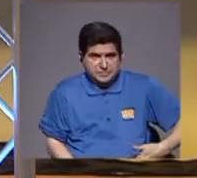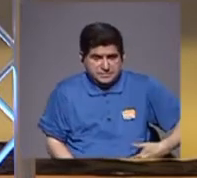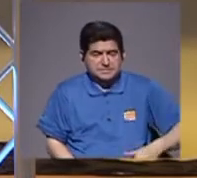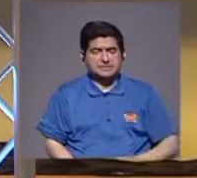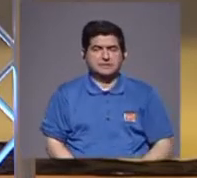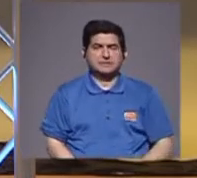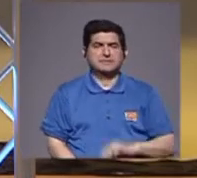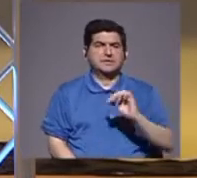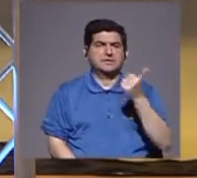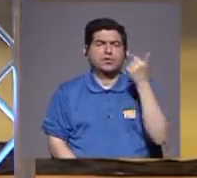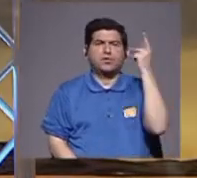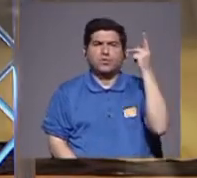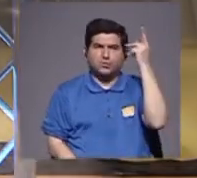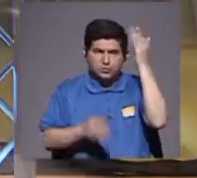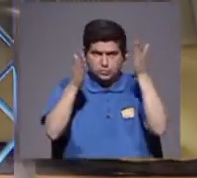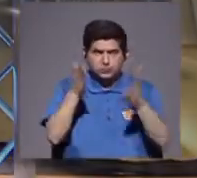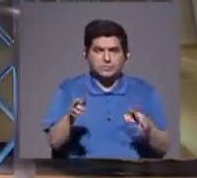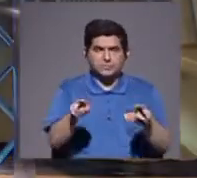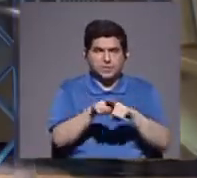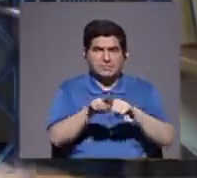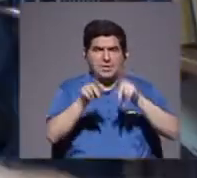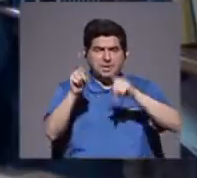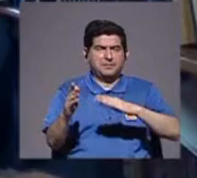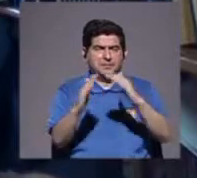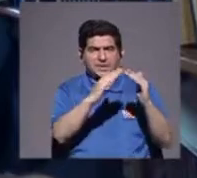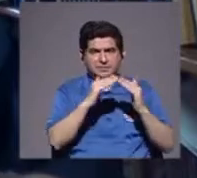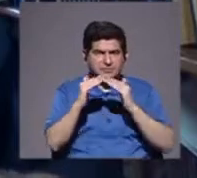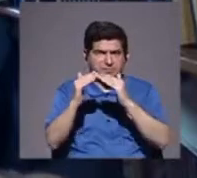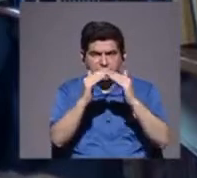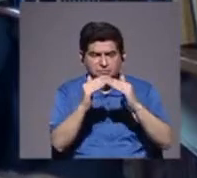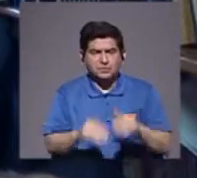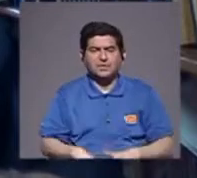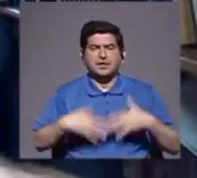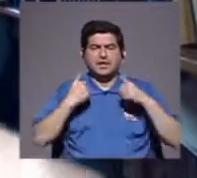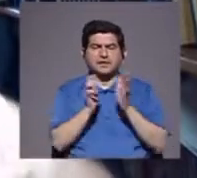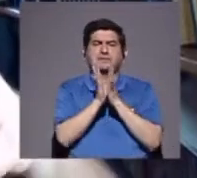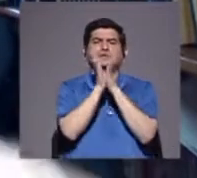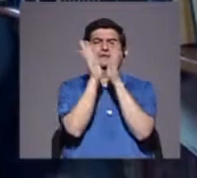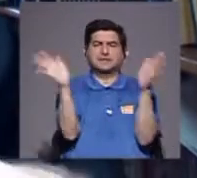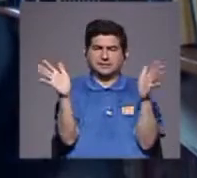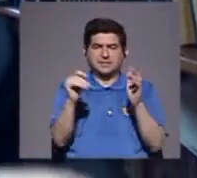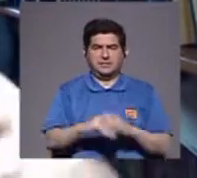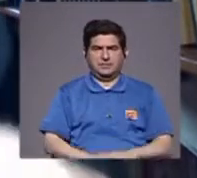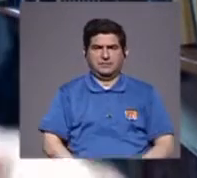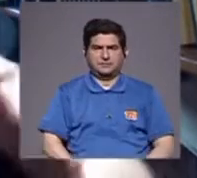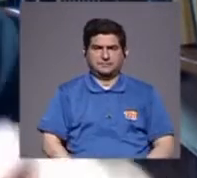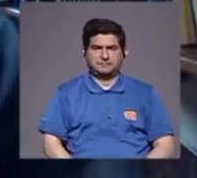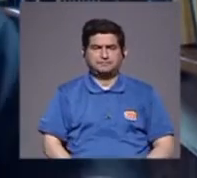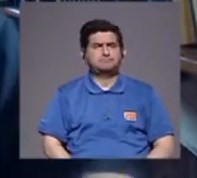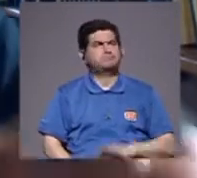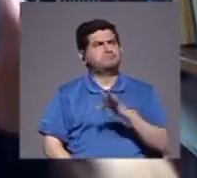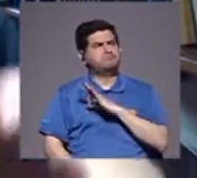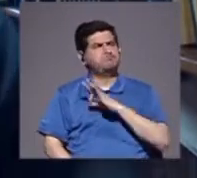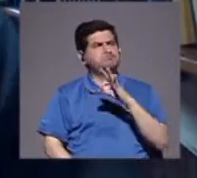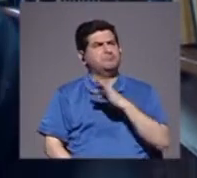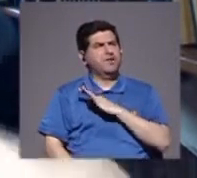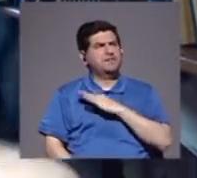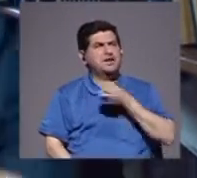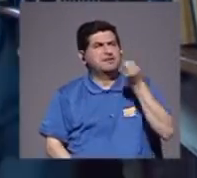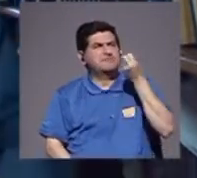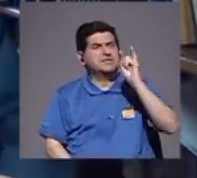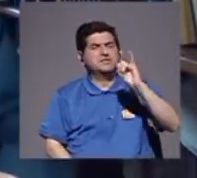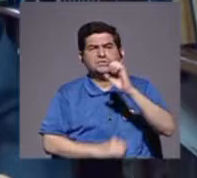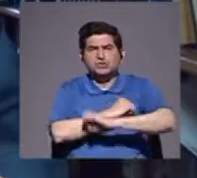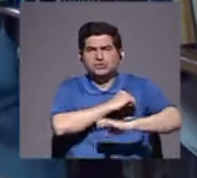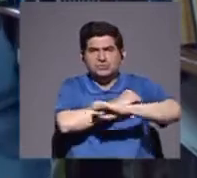políticos, gente de la comunidad, de salud pública, etc., es cuál es el beneficio si el Estado